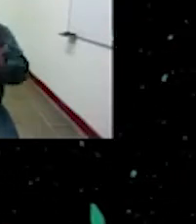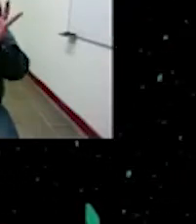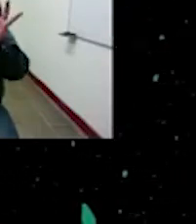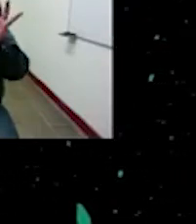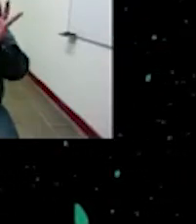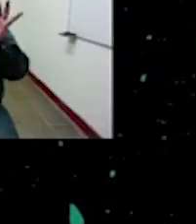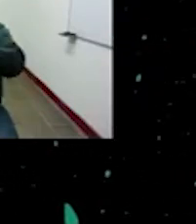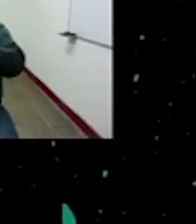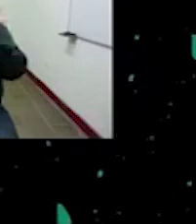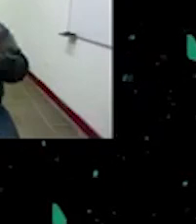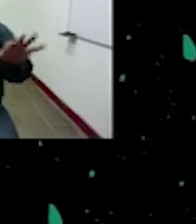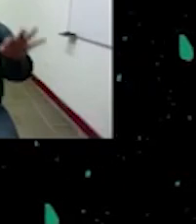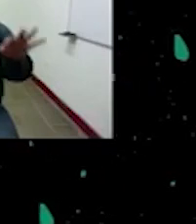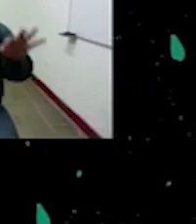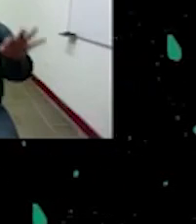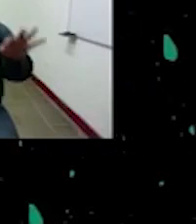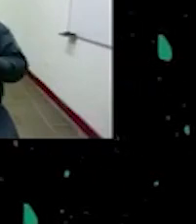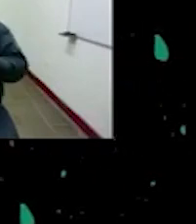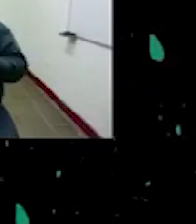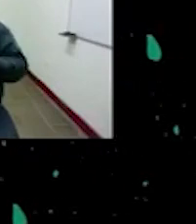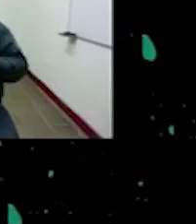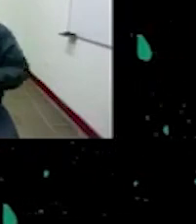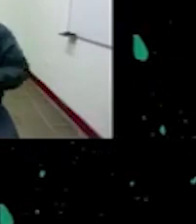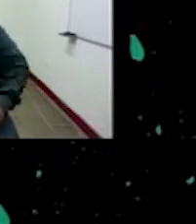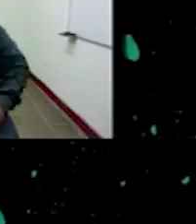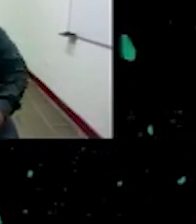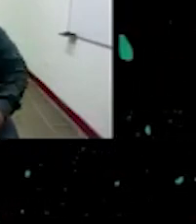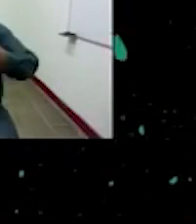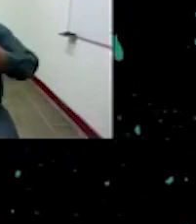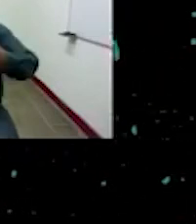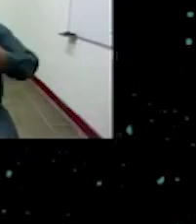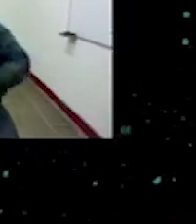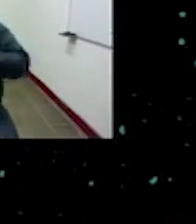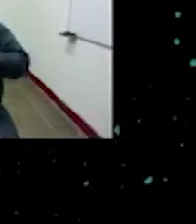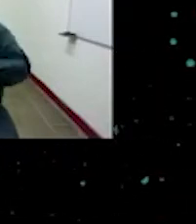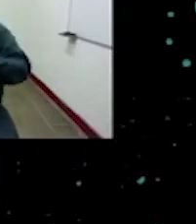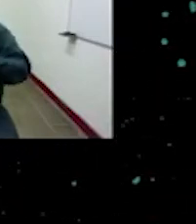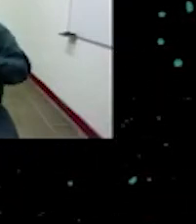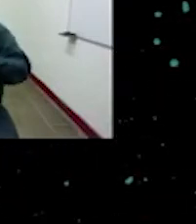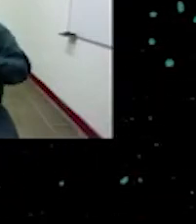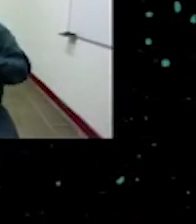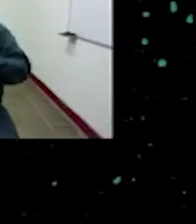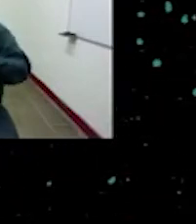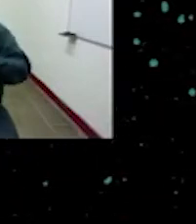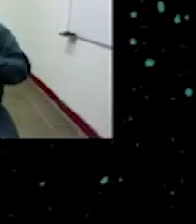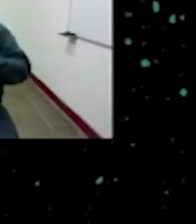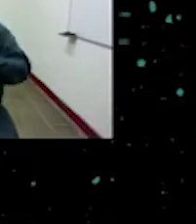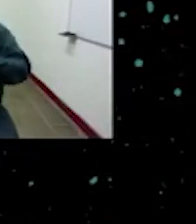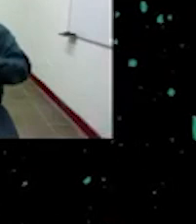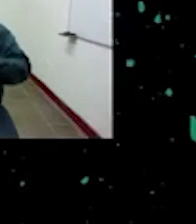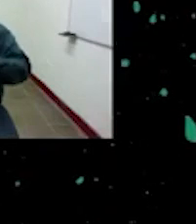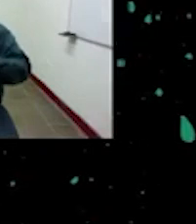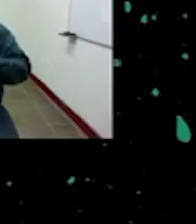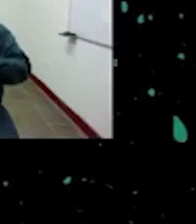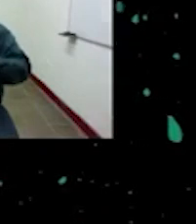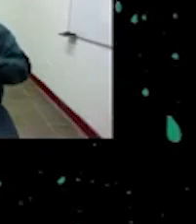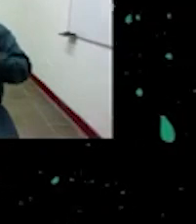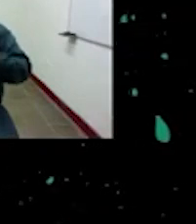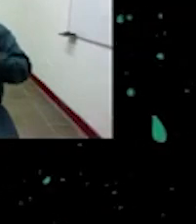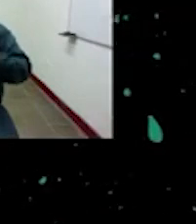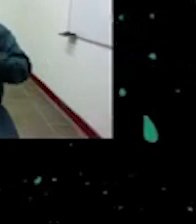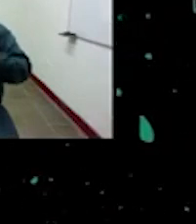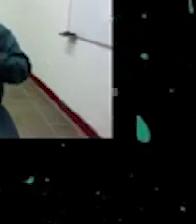resistencia de las comunidades afrocolombianas desde los colores, los sonidos y las expresiones culturales. situación que se puede trasladar